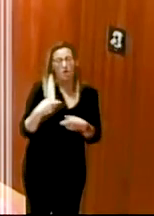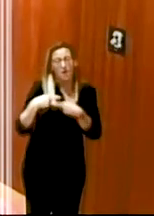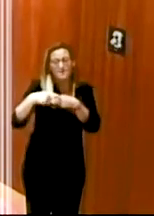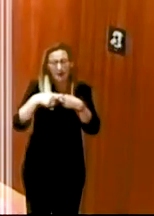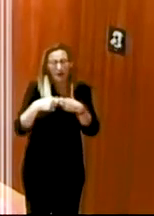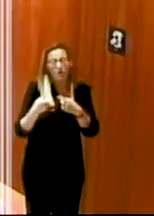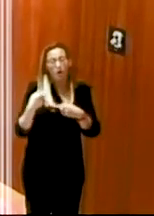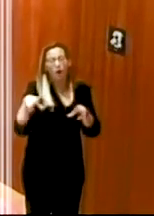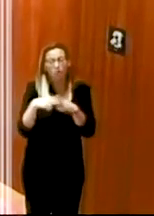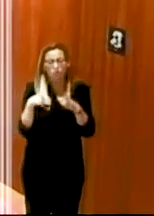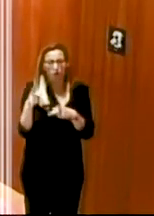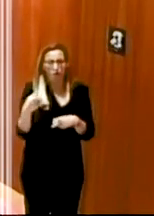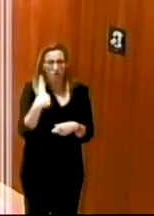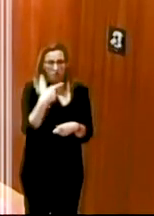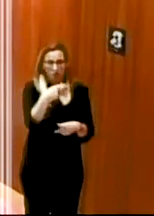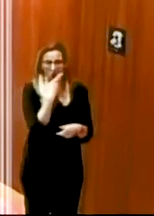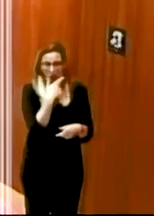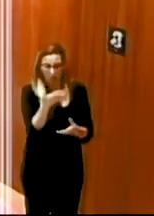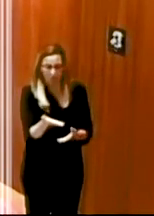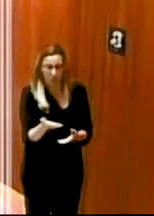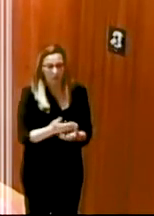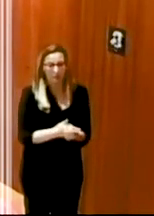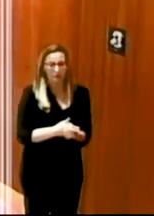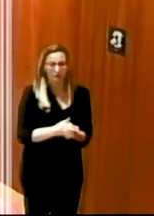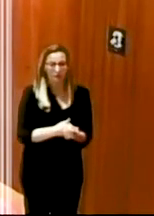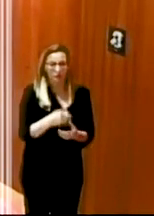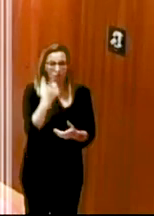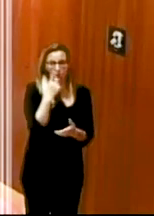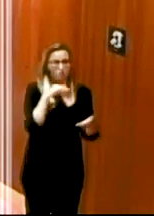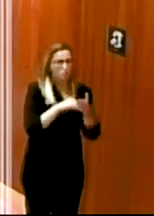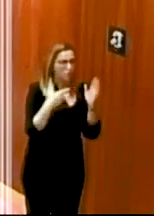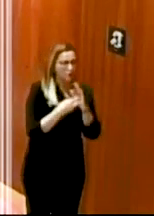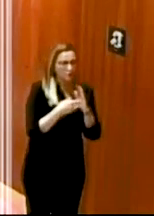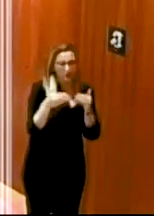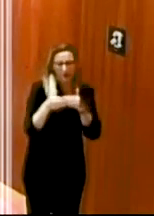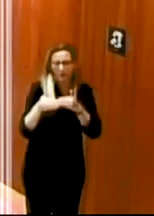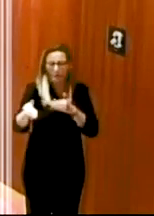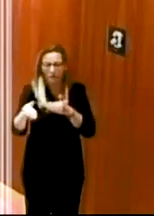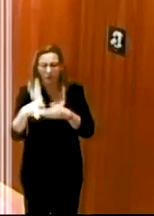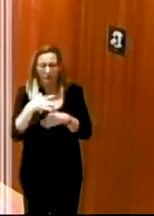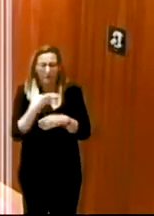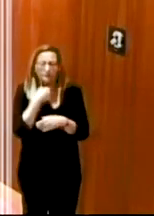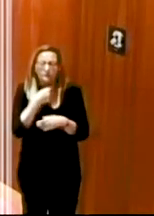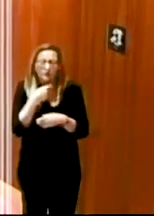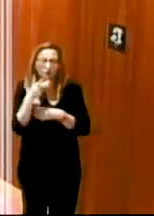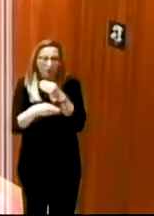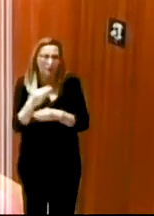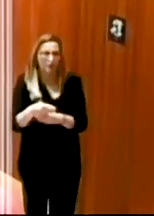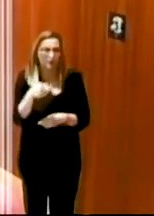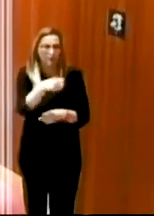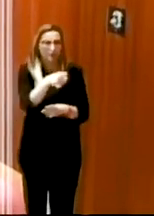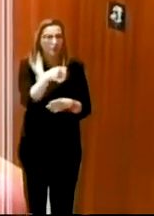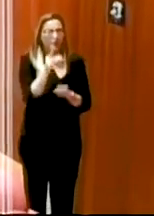sordociega y uno de mis proyectos que me encantaría poder hacer participar en uno de tus